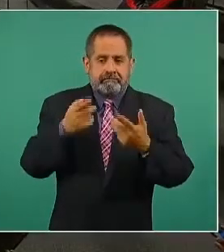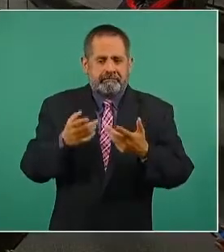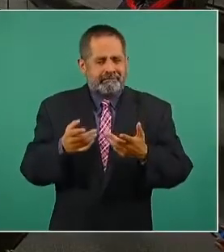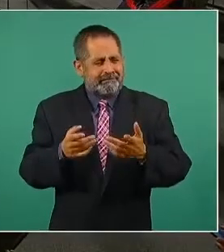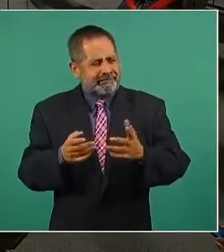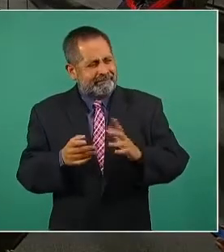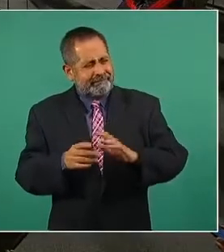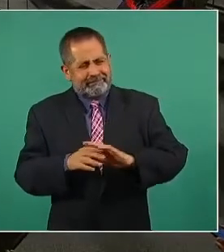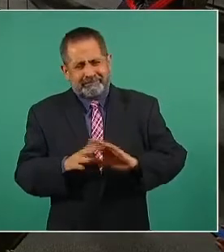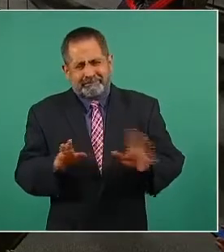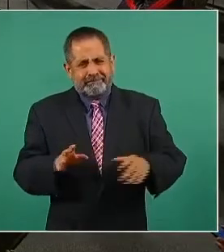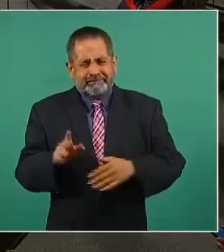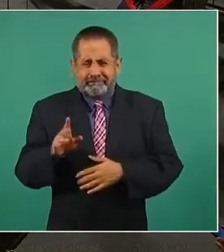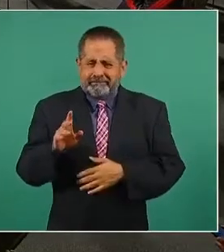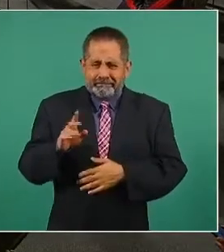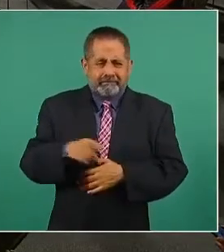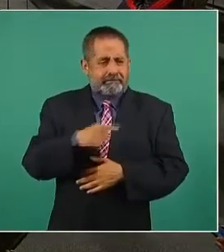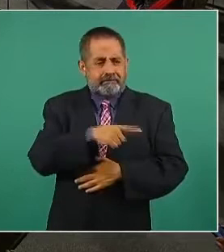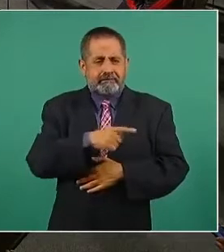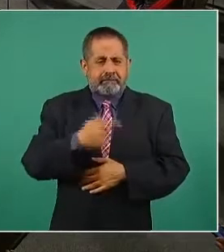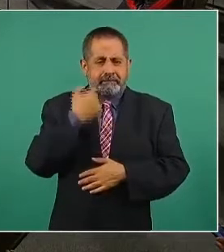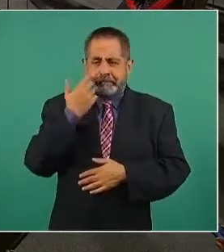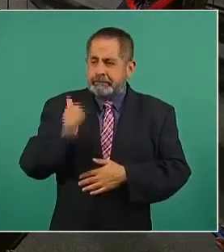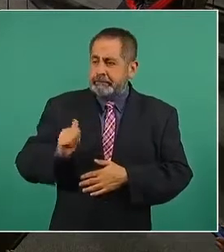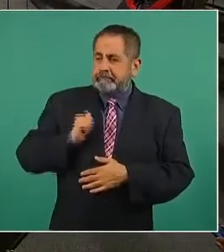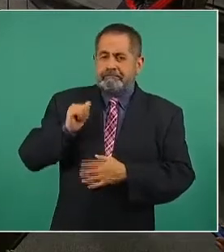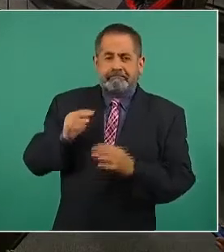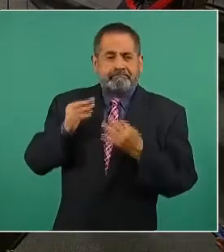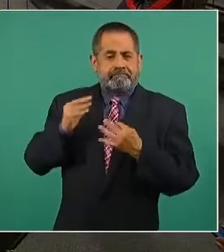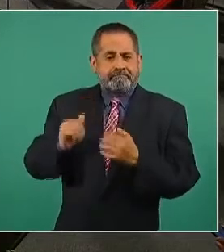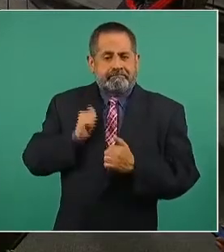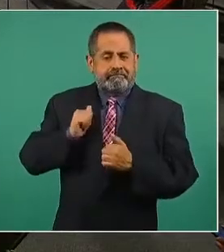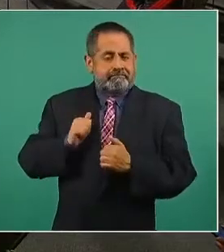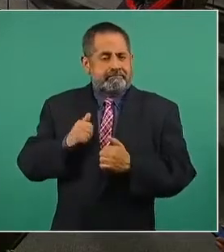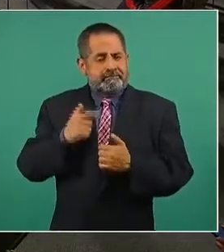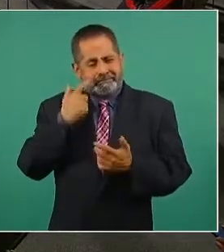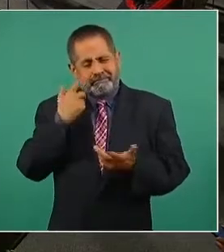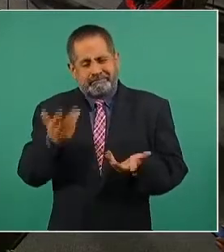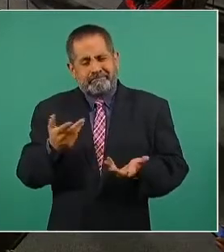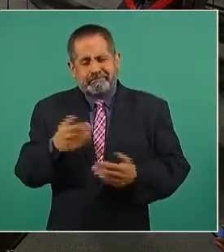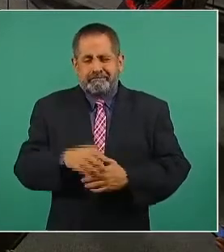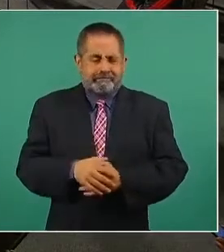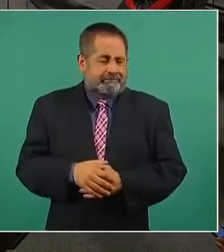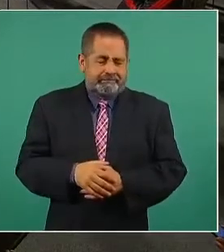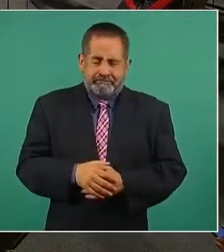sino lo que buscan es sacar raja. me refiero a